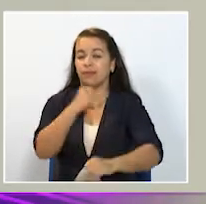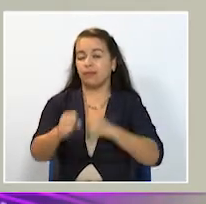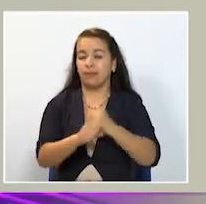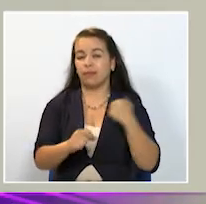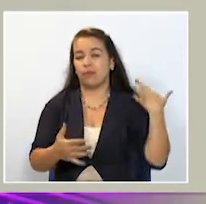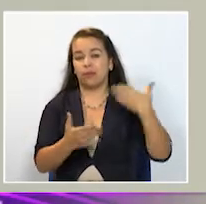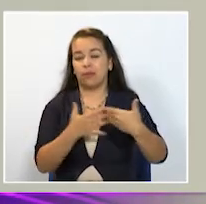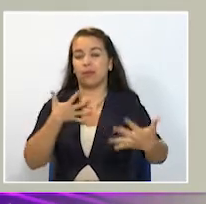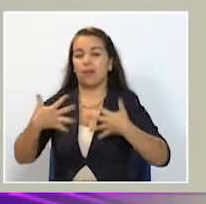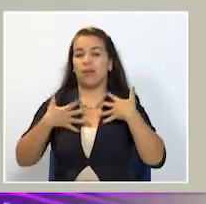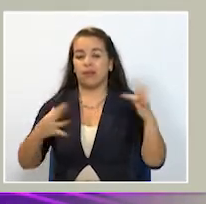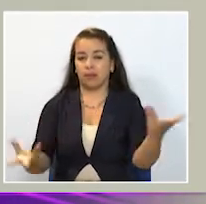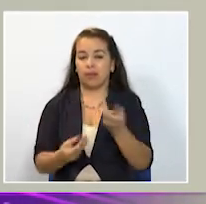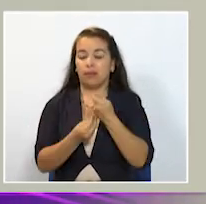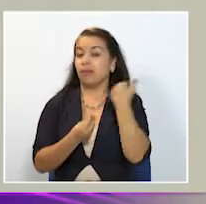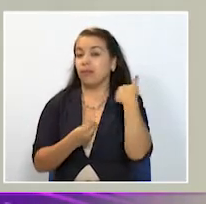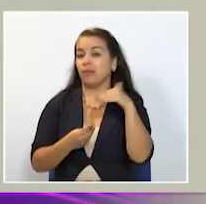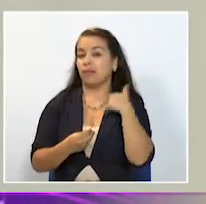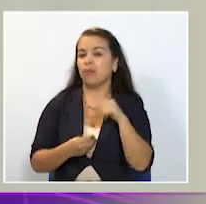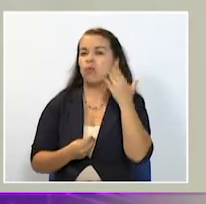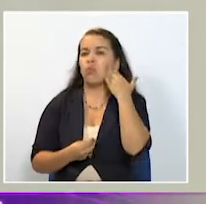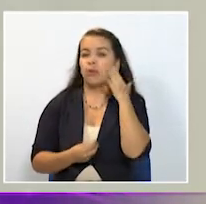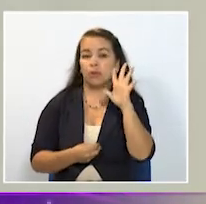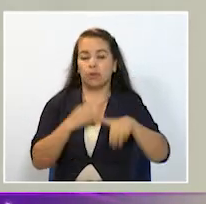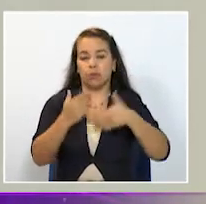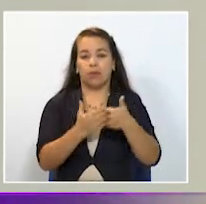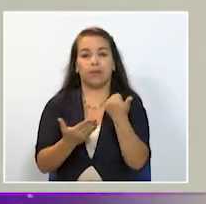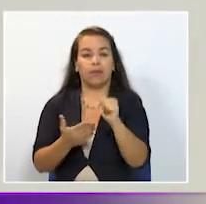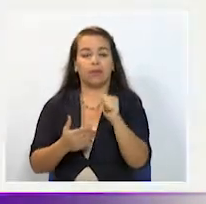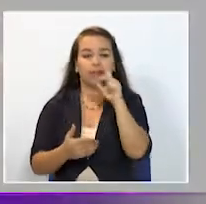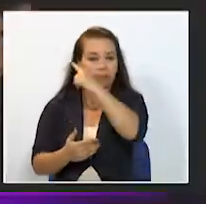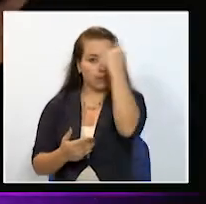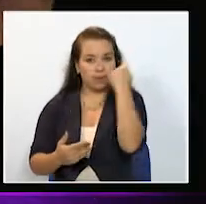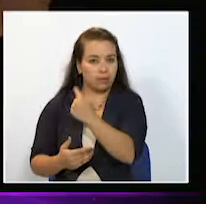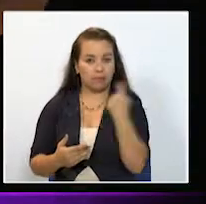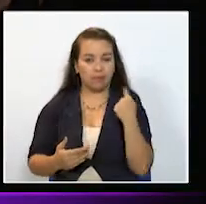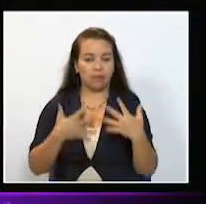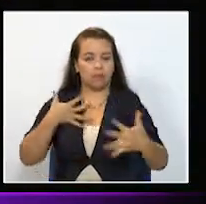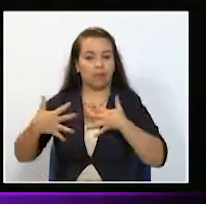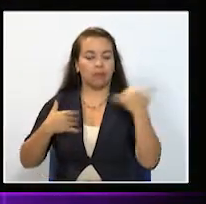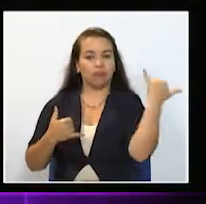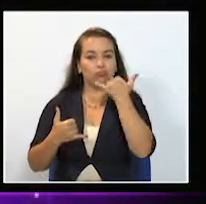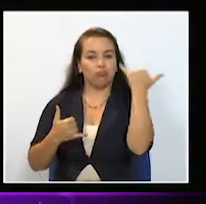que vamos a realizar del 5 al 10 de septiembre en Teatro Azul